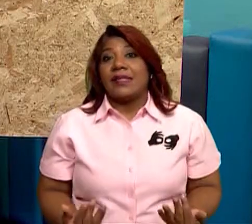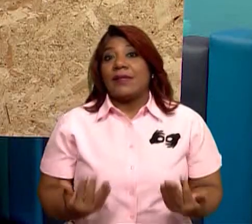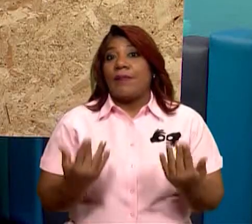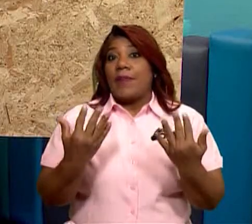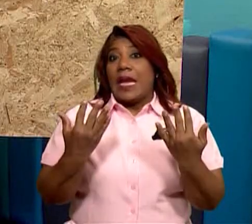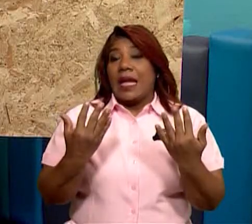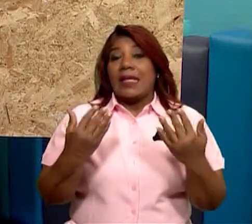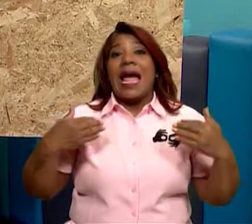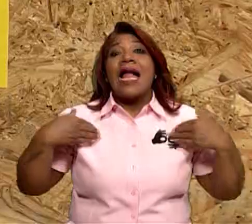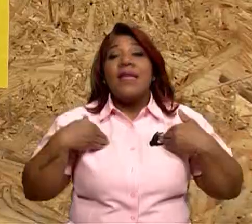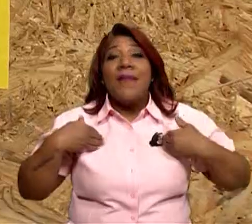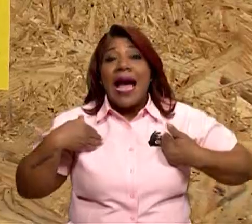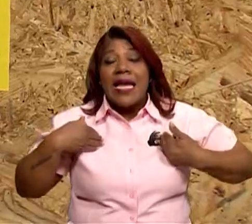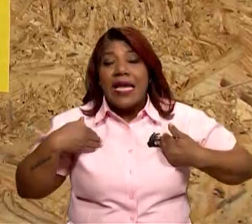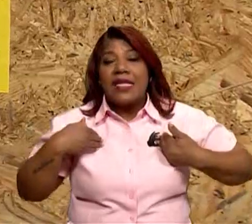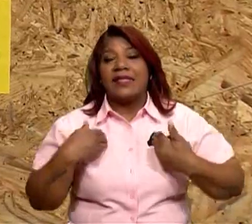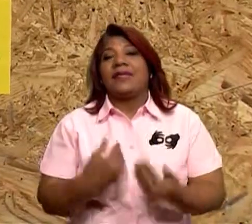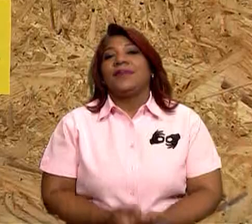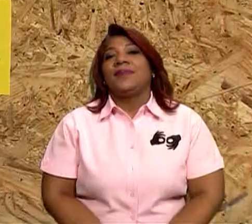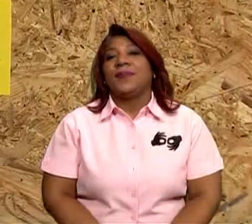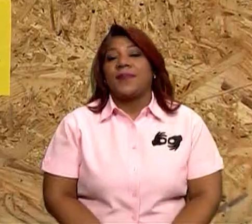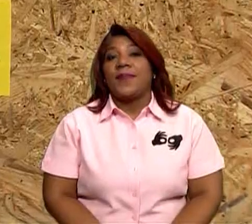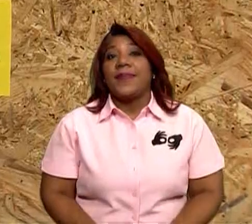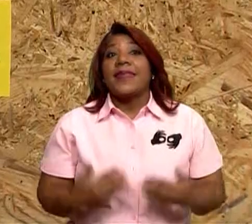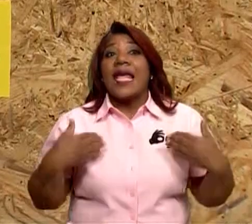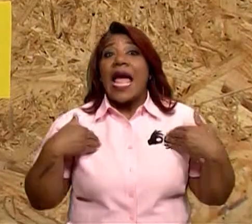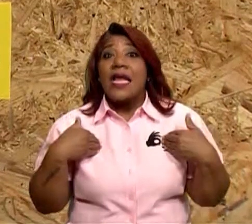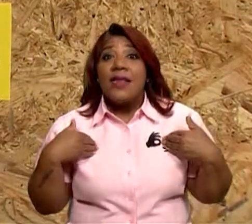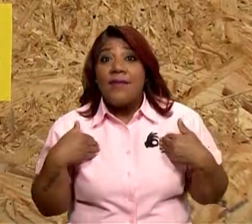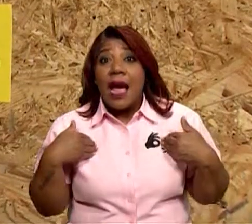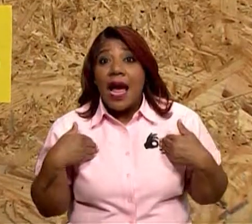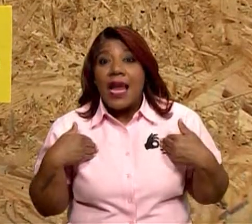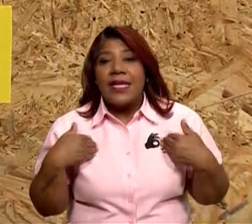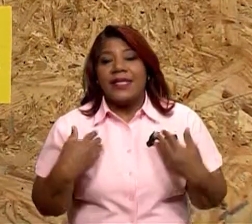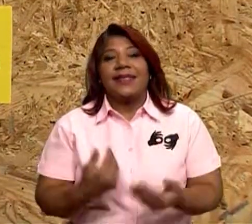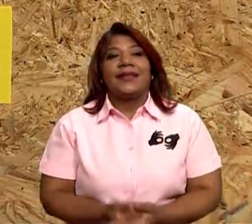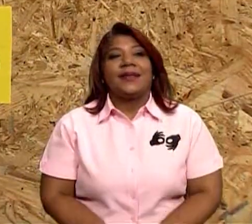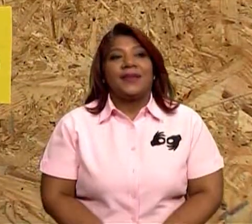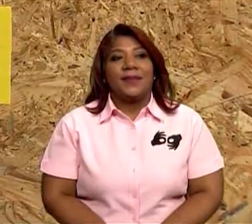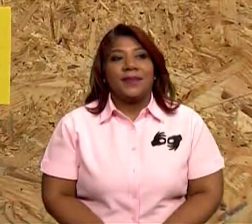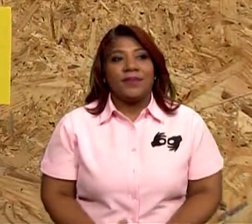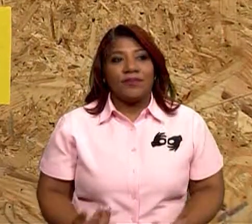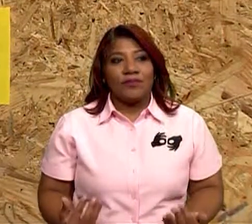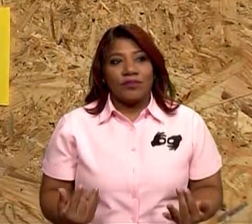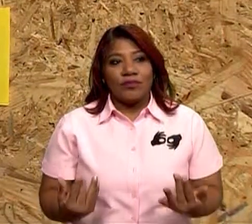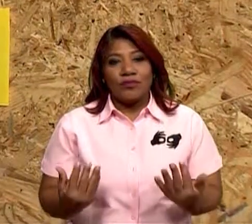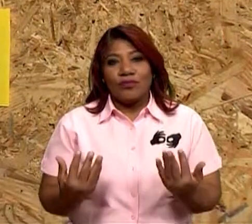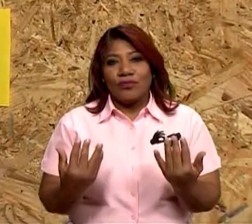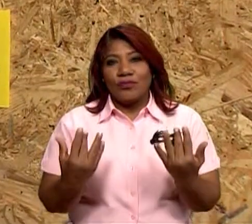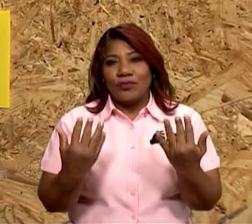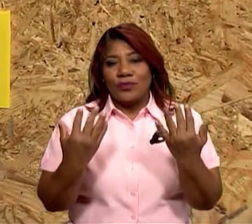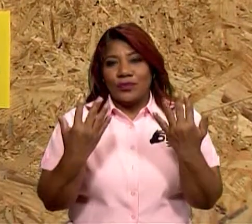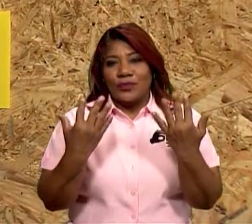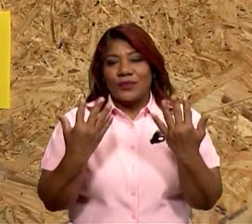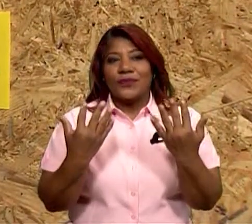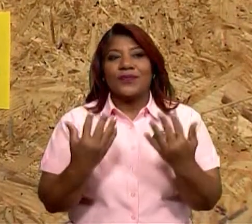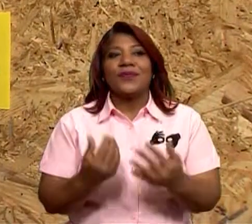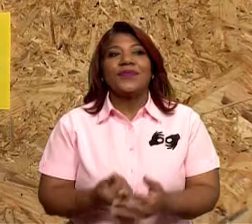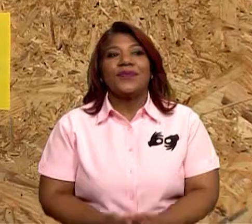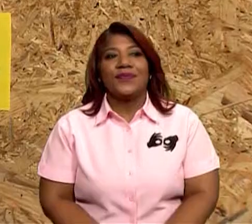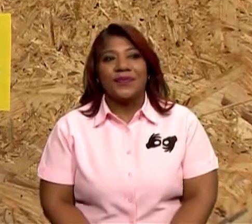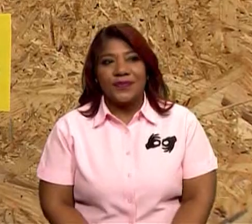¿Citoplasma? No, ¿verdad? ¿Membrana celular? ¿O los animales?